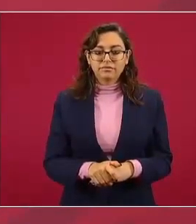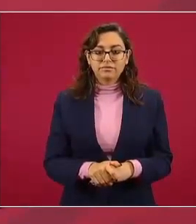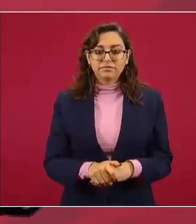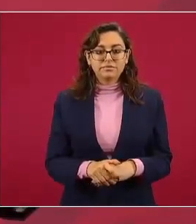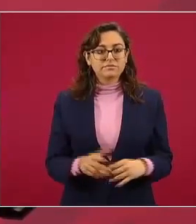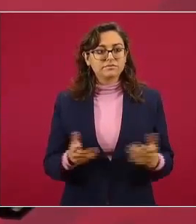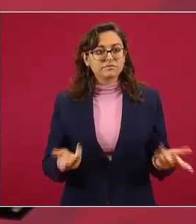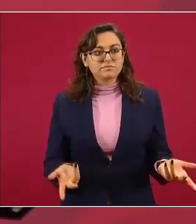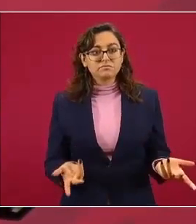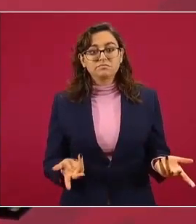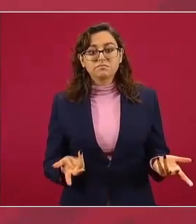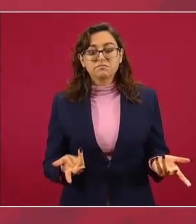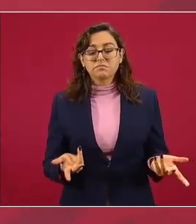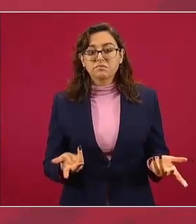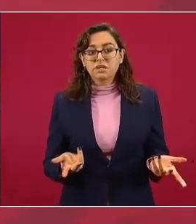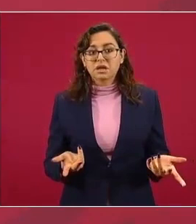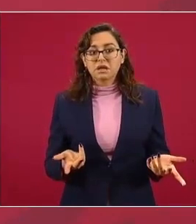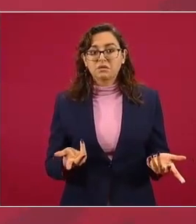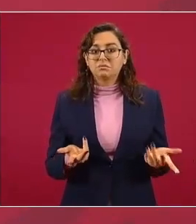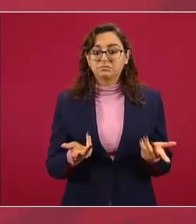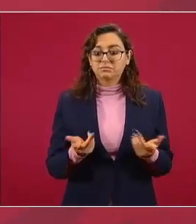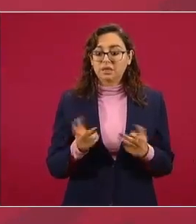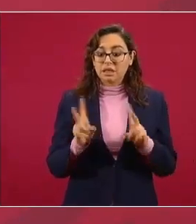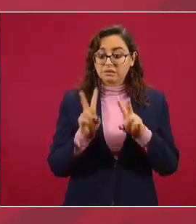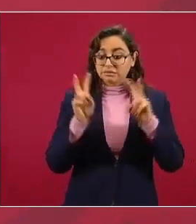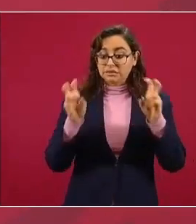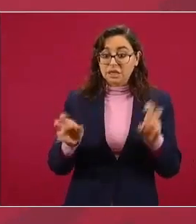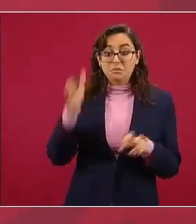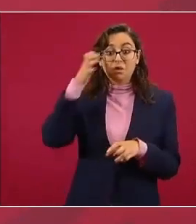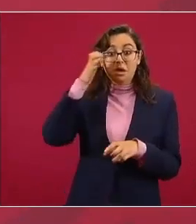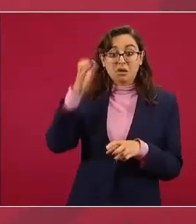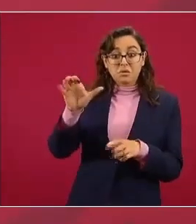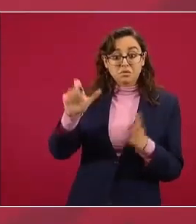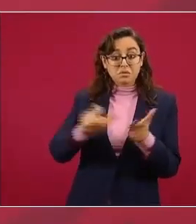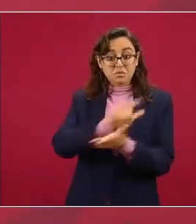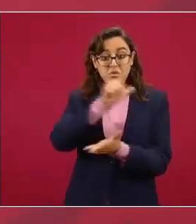una cooperación en una materia como esta que es tan compleja